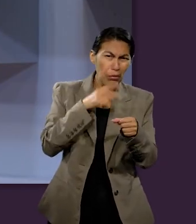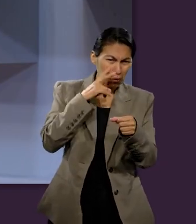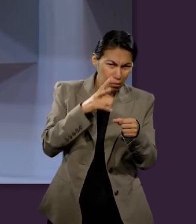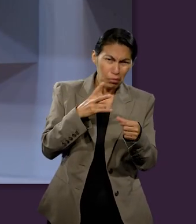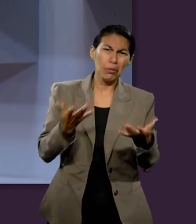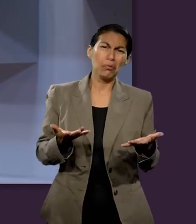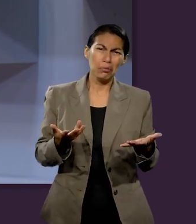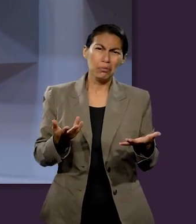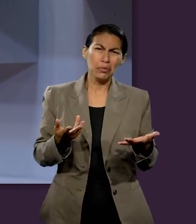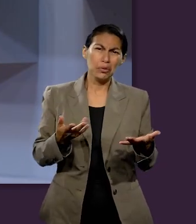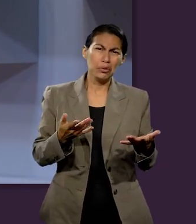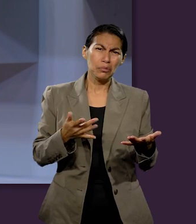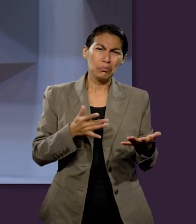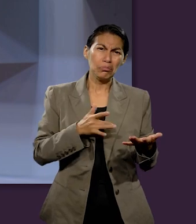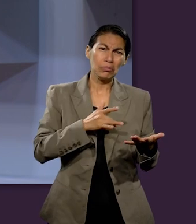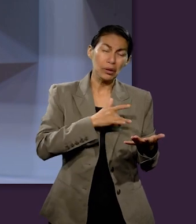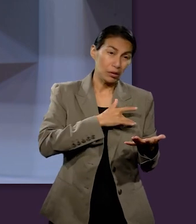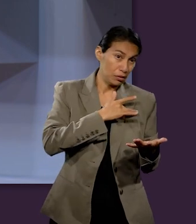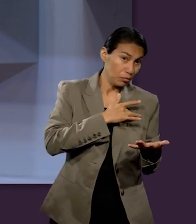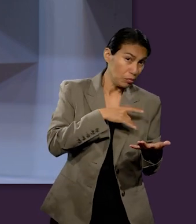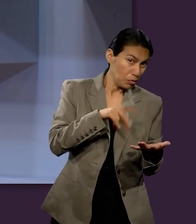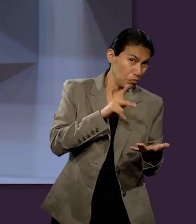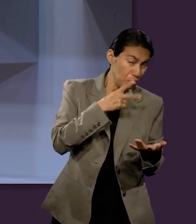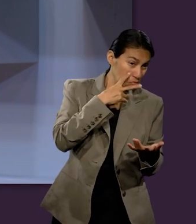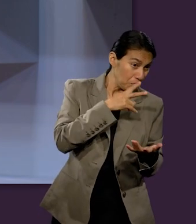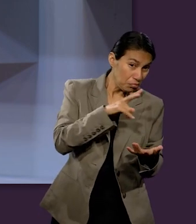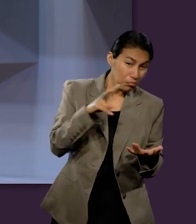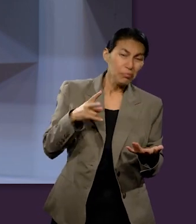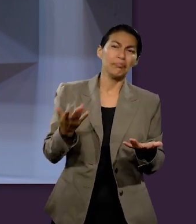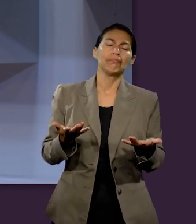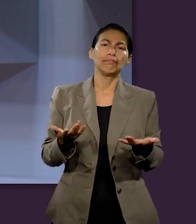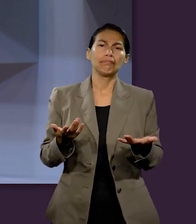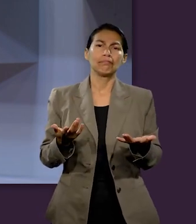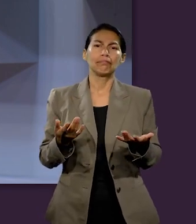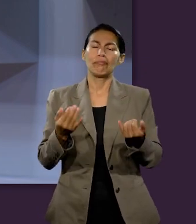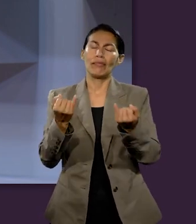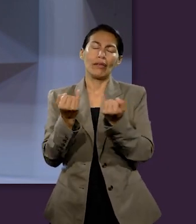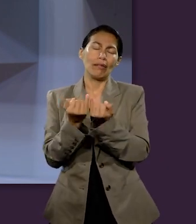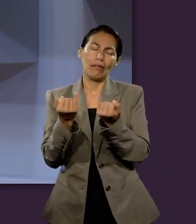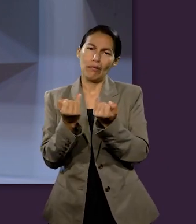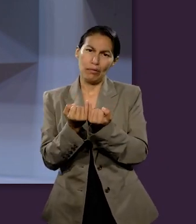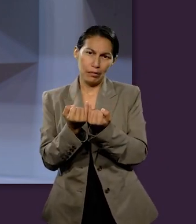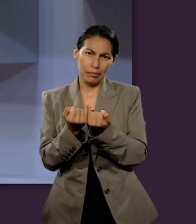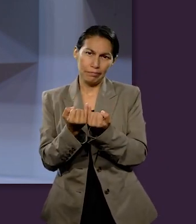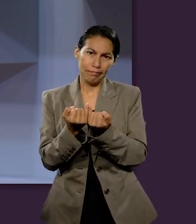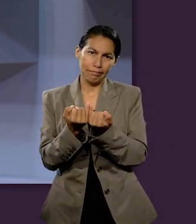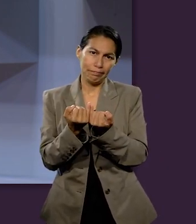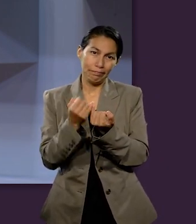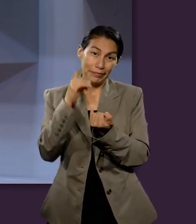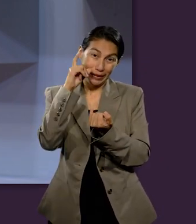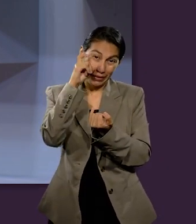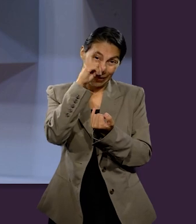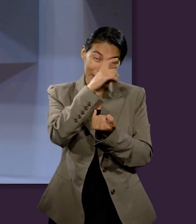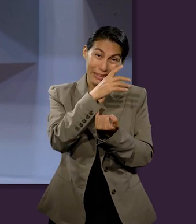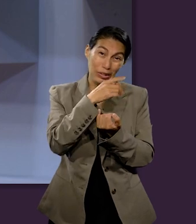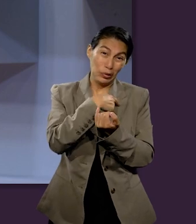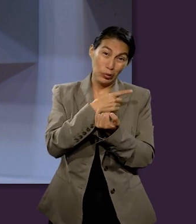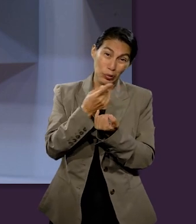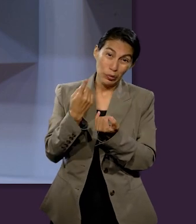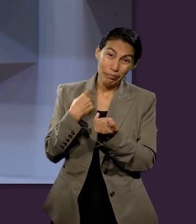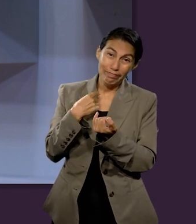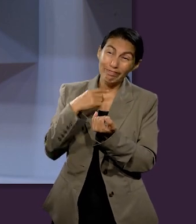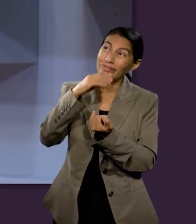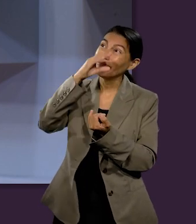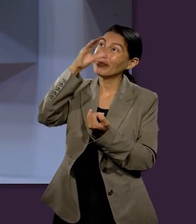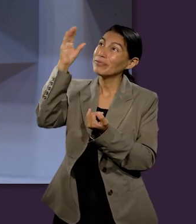visto, porque los colores los sentimos viéndolos. Entonces, bajo esa misma línea,